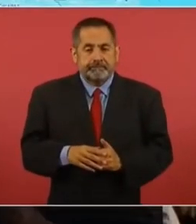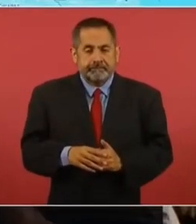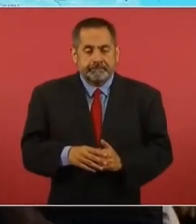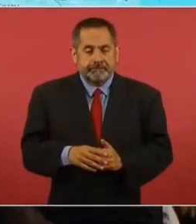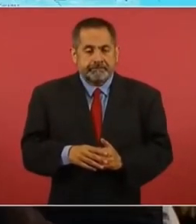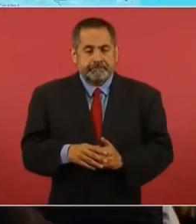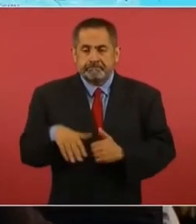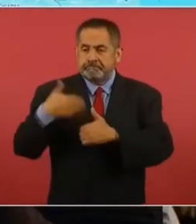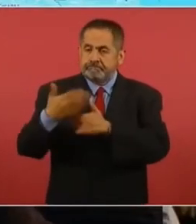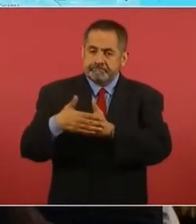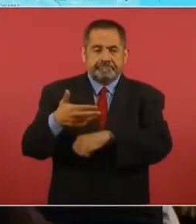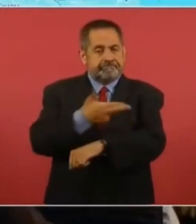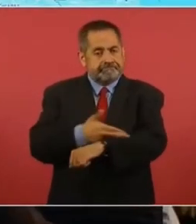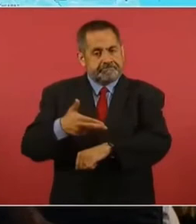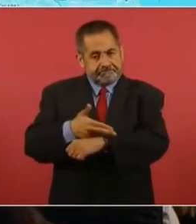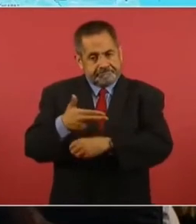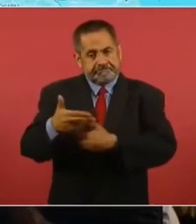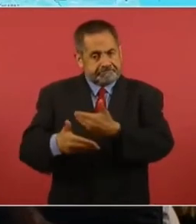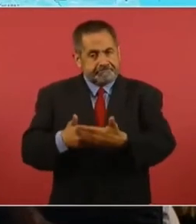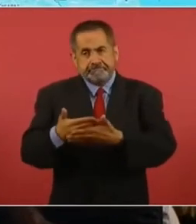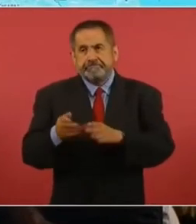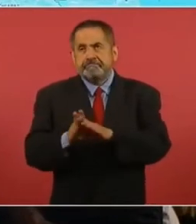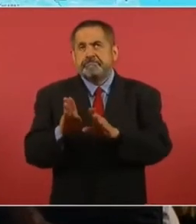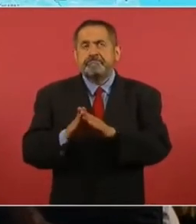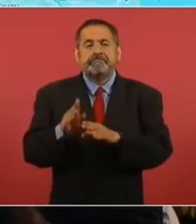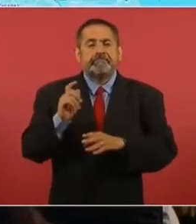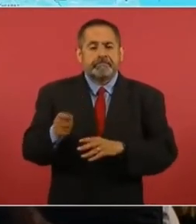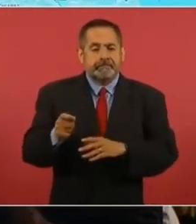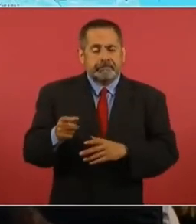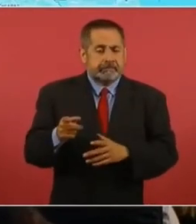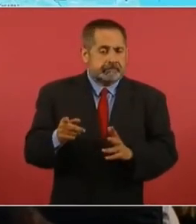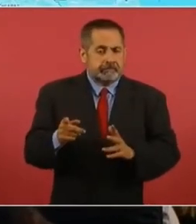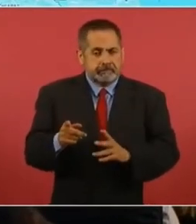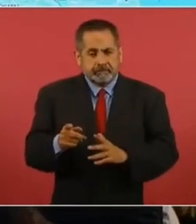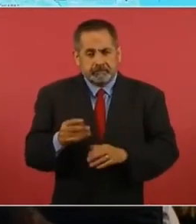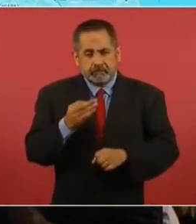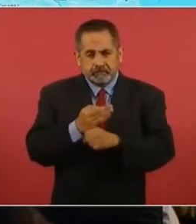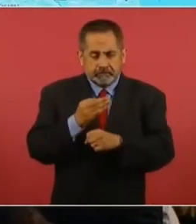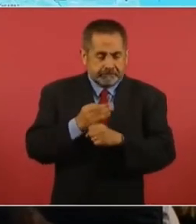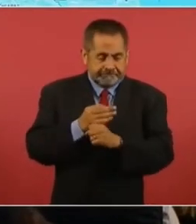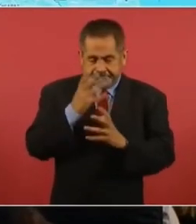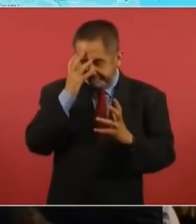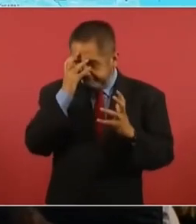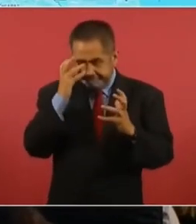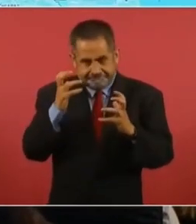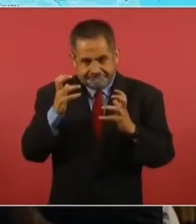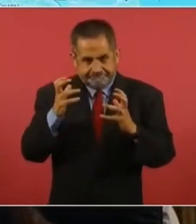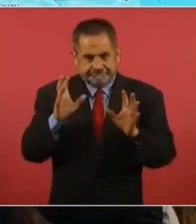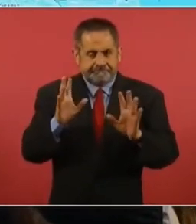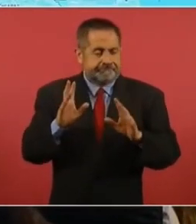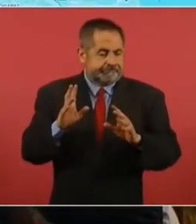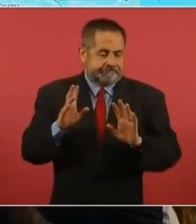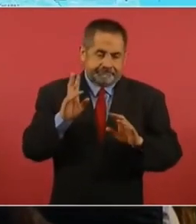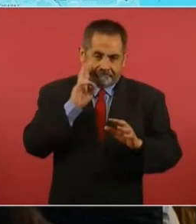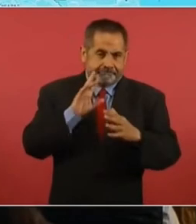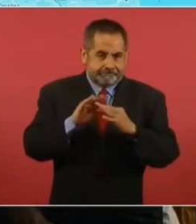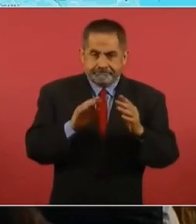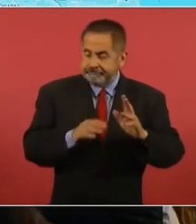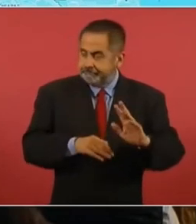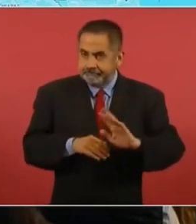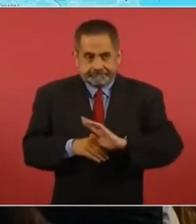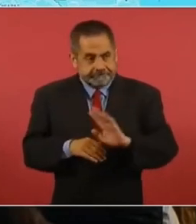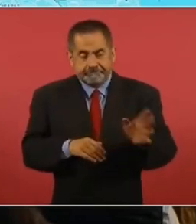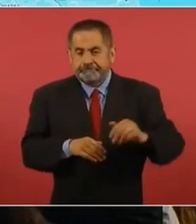en proceso, que nos está sacando más cana de las